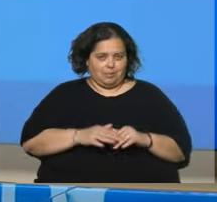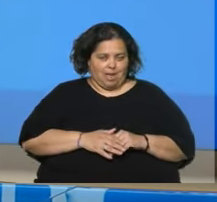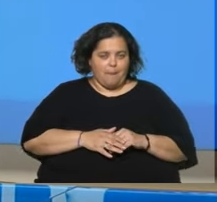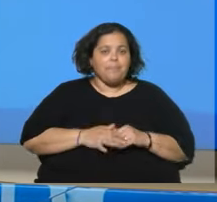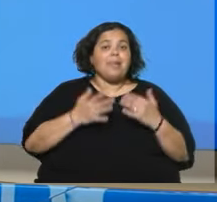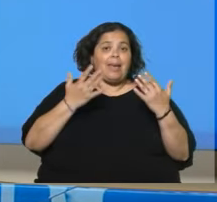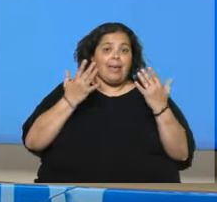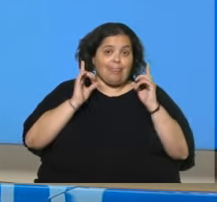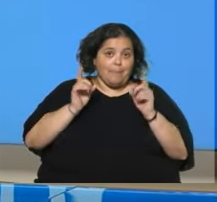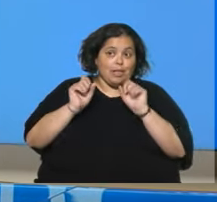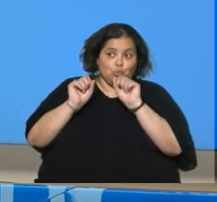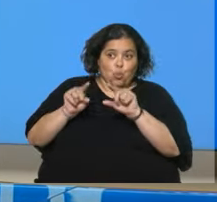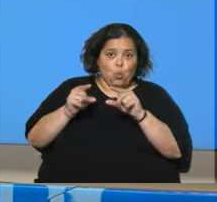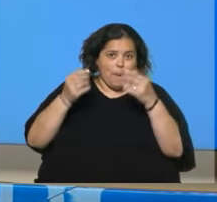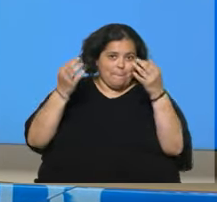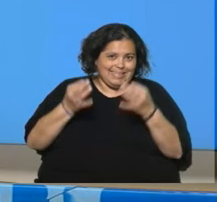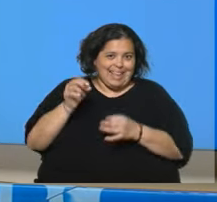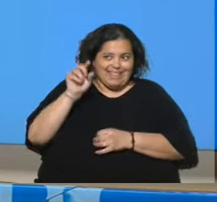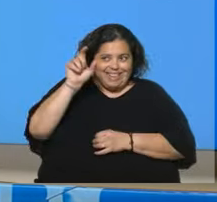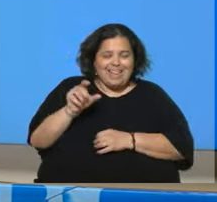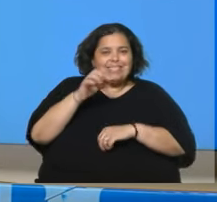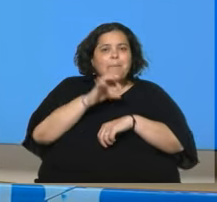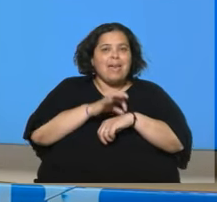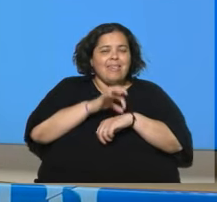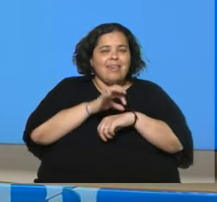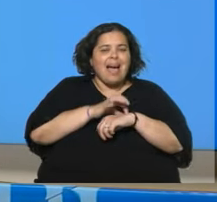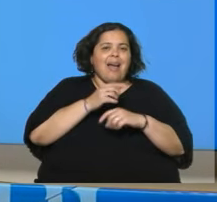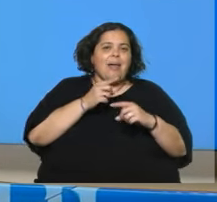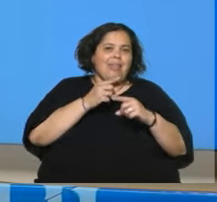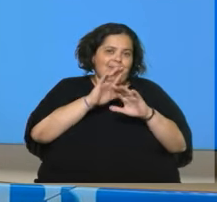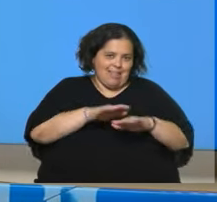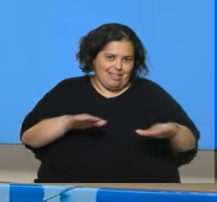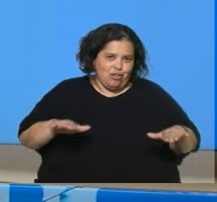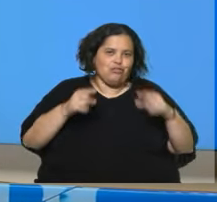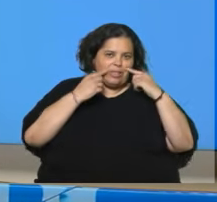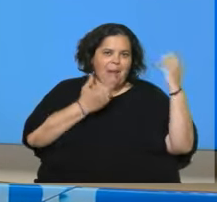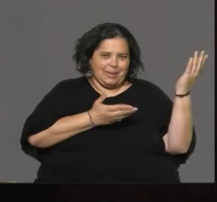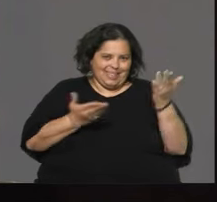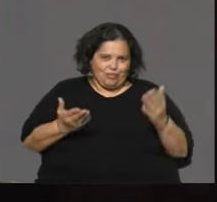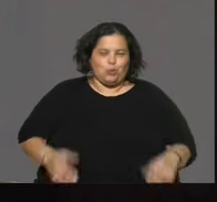que es también su especialidad. Ella es médica, es pediatra. Se las presento en este time.